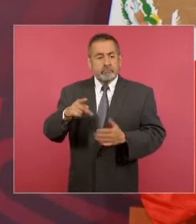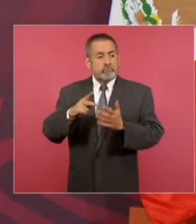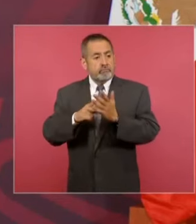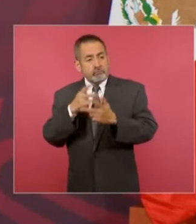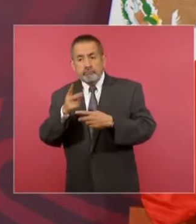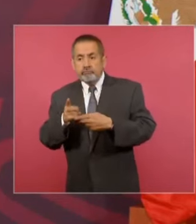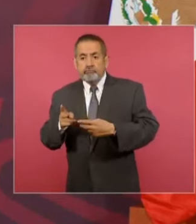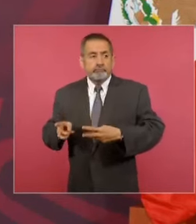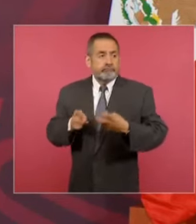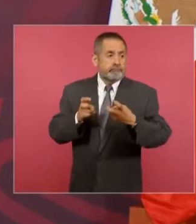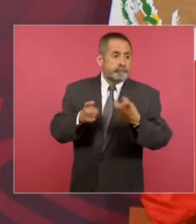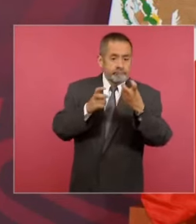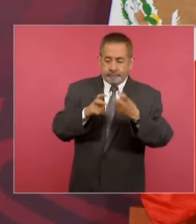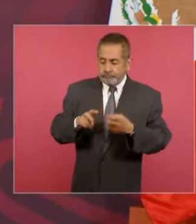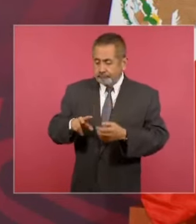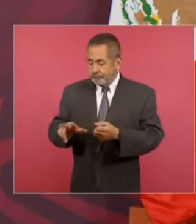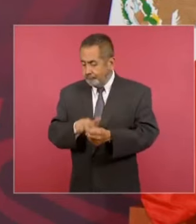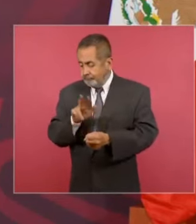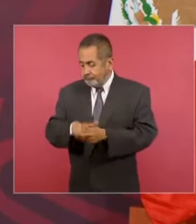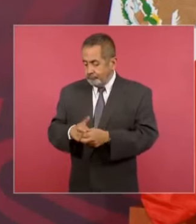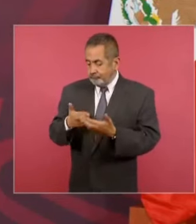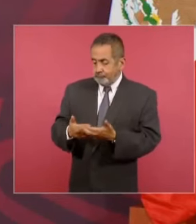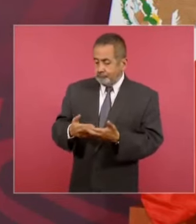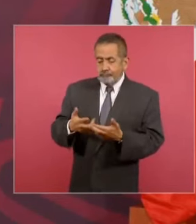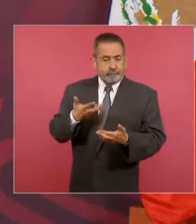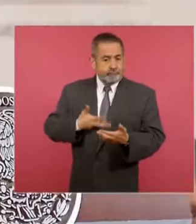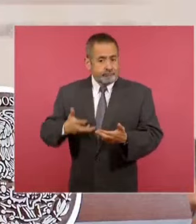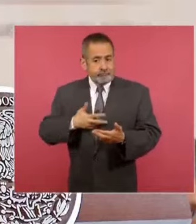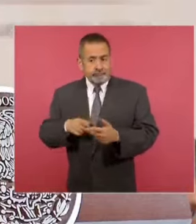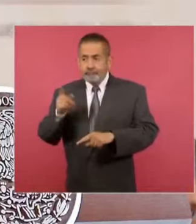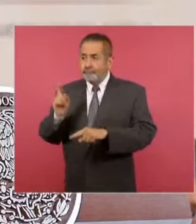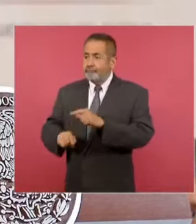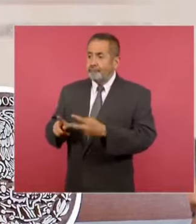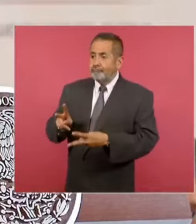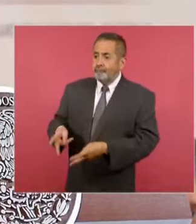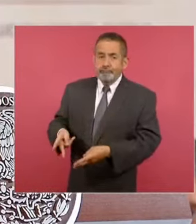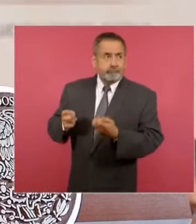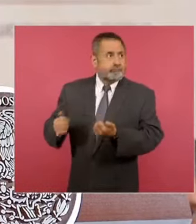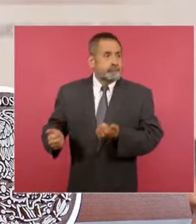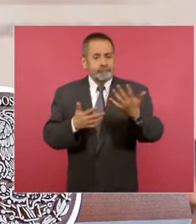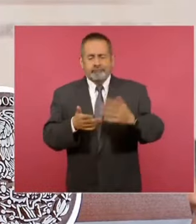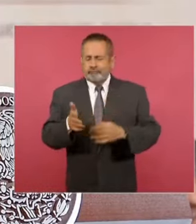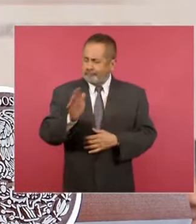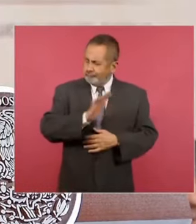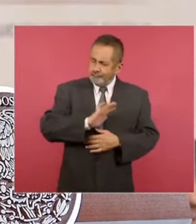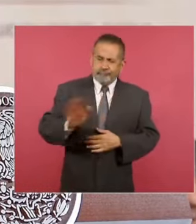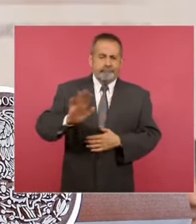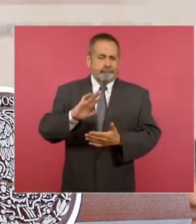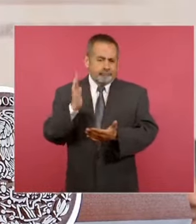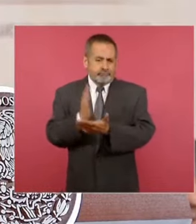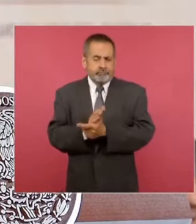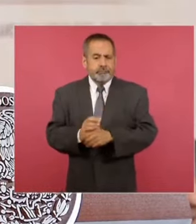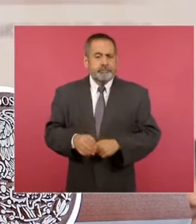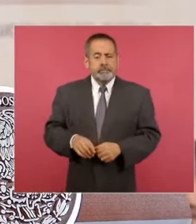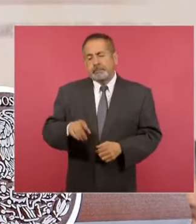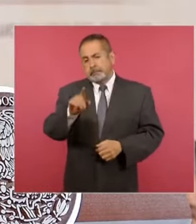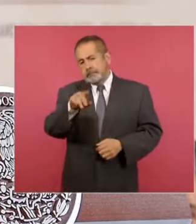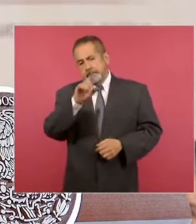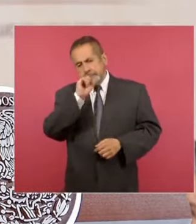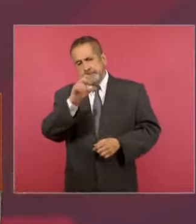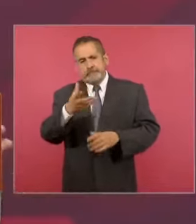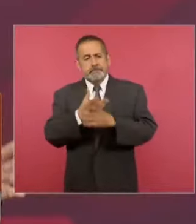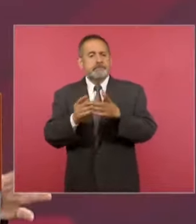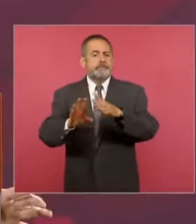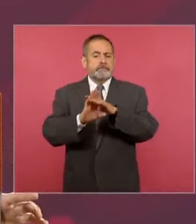el saqueo de los recursos naturales en nuestros países y en el tema migratorio también hubo un acuerdo